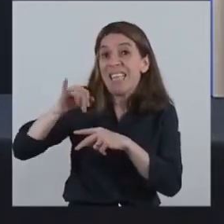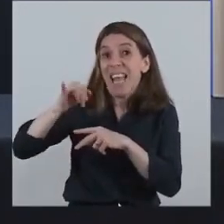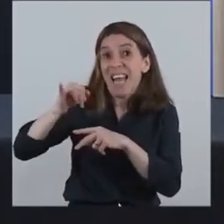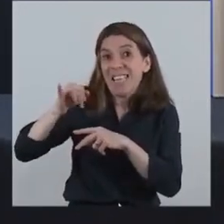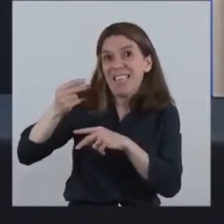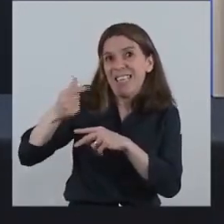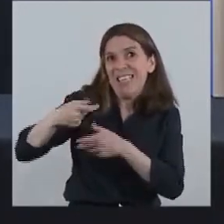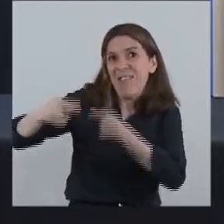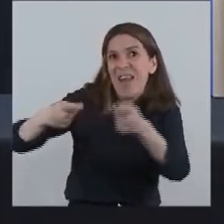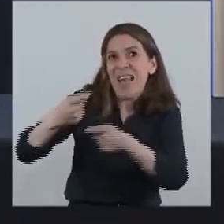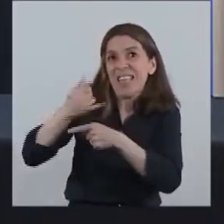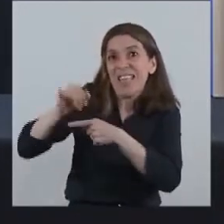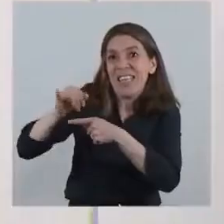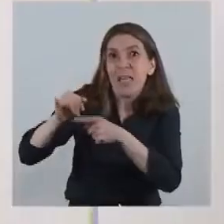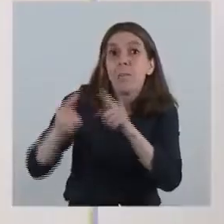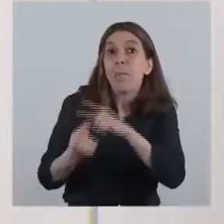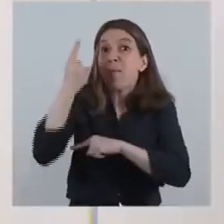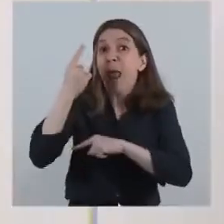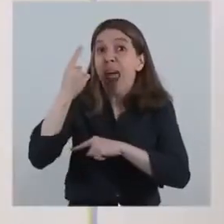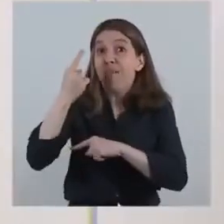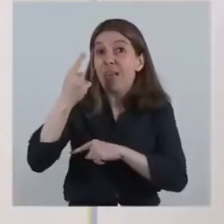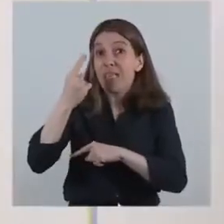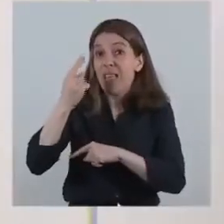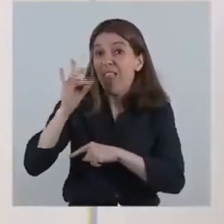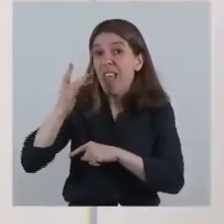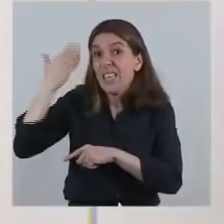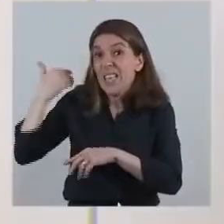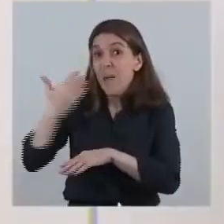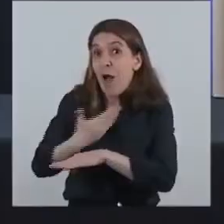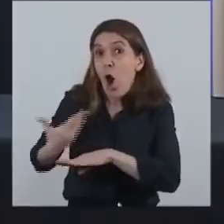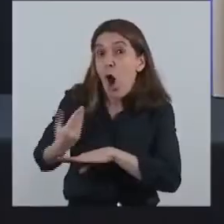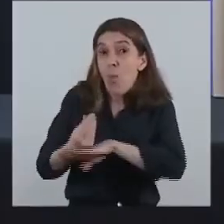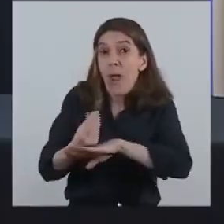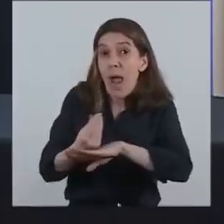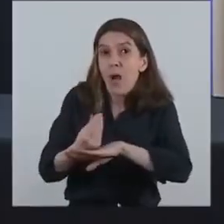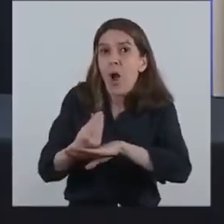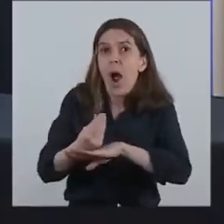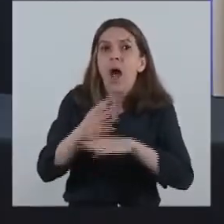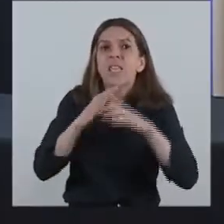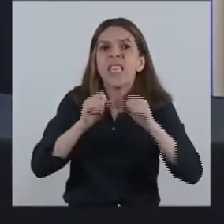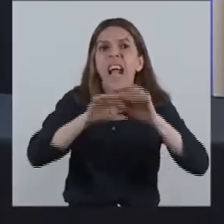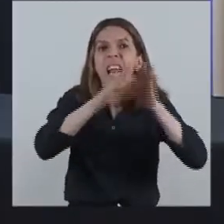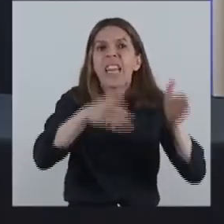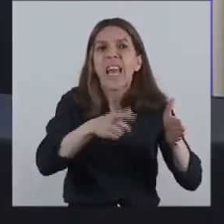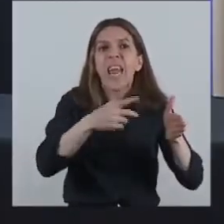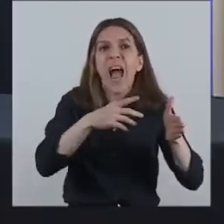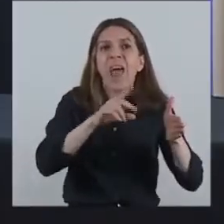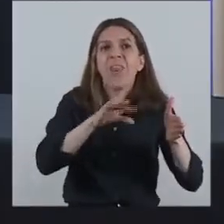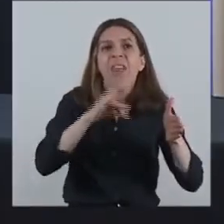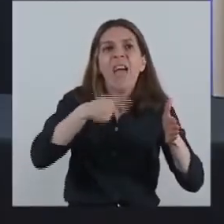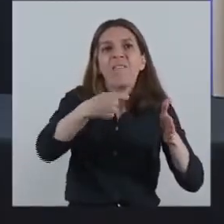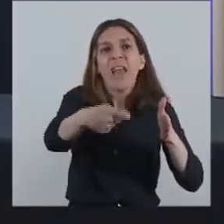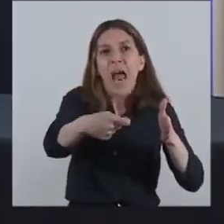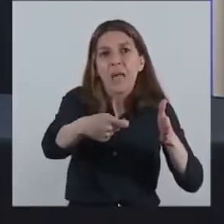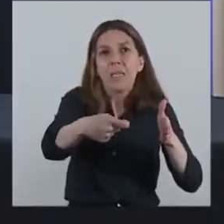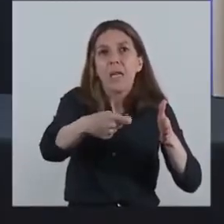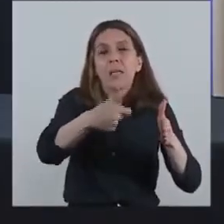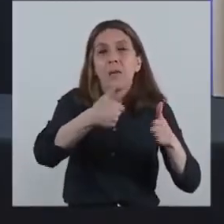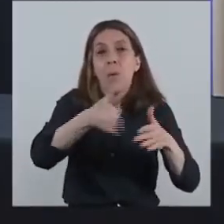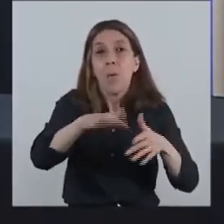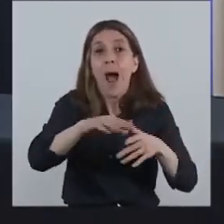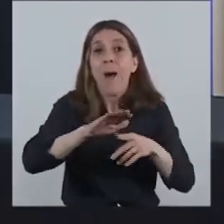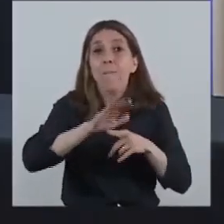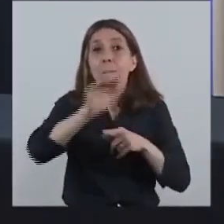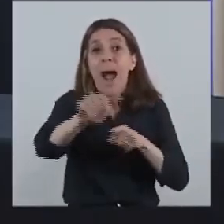primera vez en nuestro periodo de gobierno, la Secretaría de Finanzas licitará el martes próximo un instrumento en